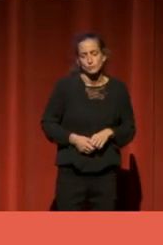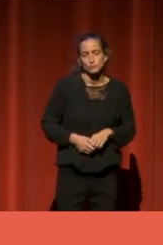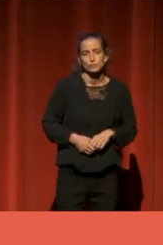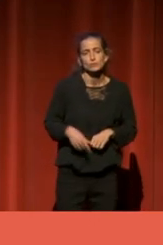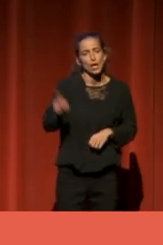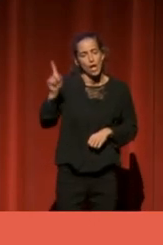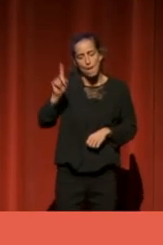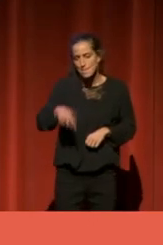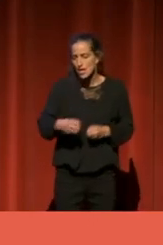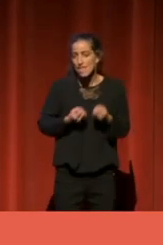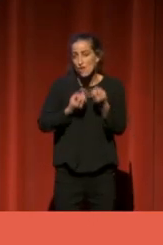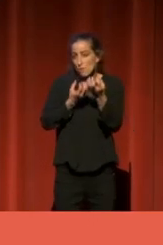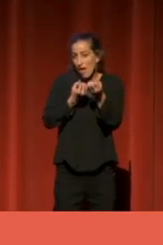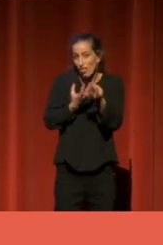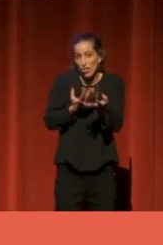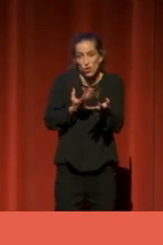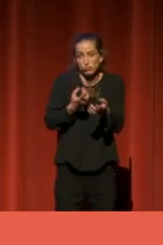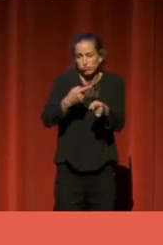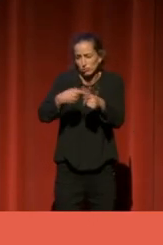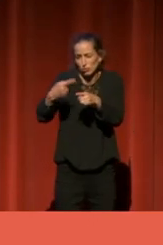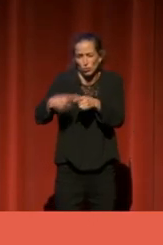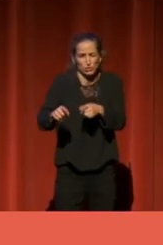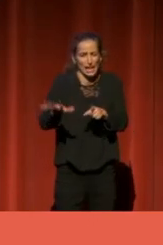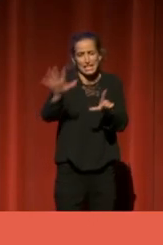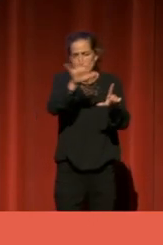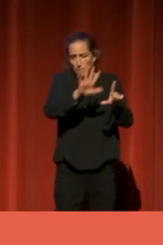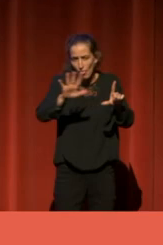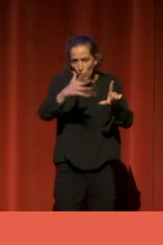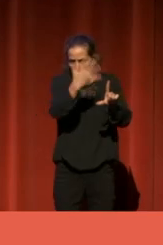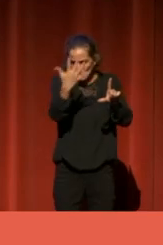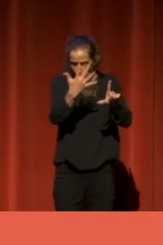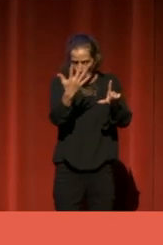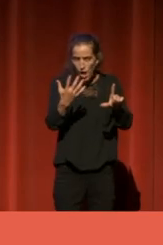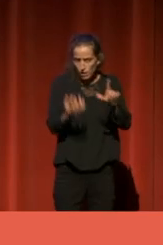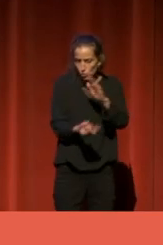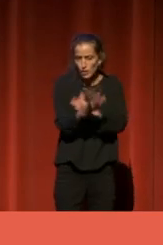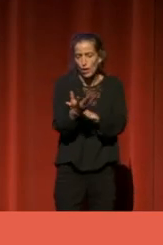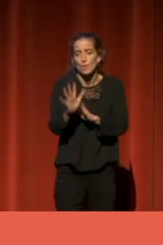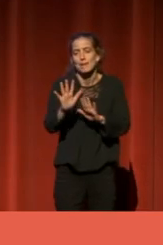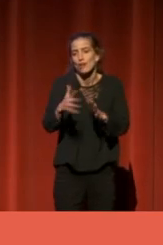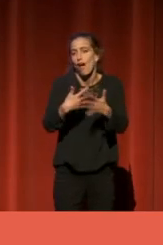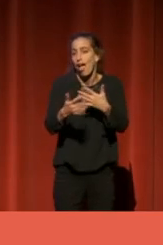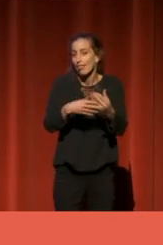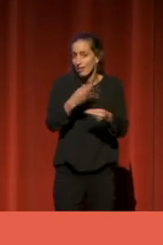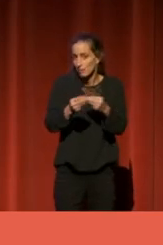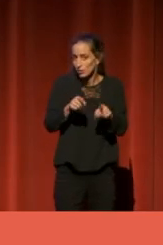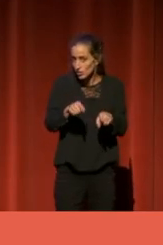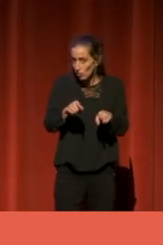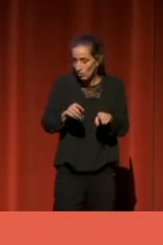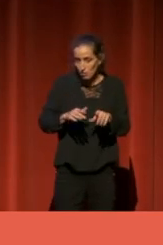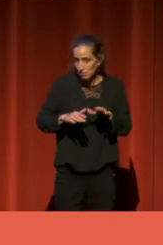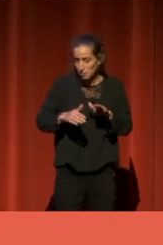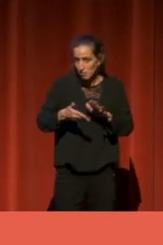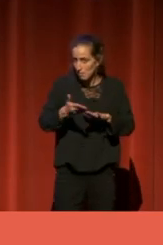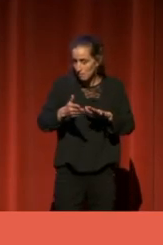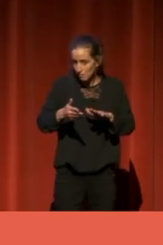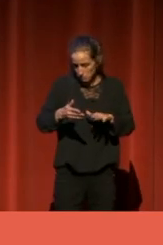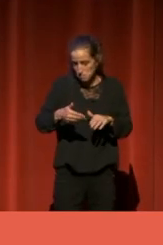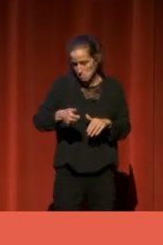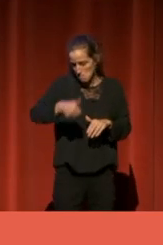Hemos ofrecido información en distintos soportes, creado espacios virtuales, pero no solo hacemos esto. En bibliotecas